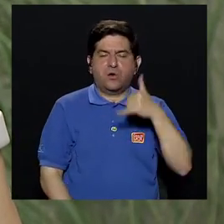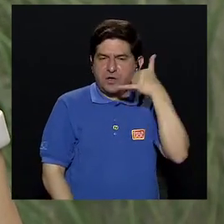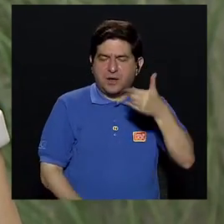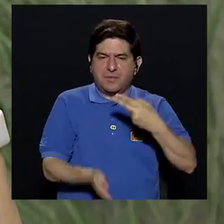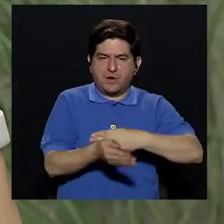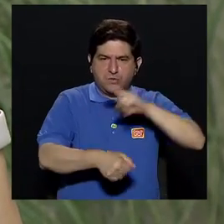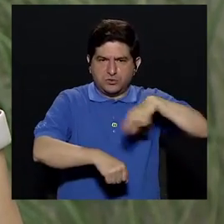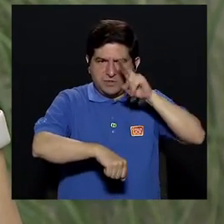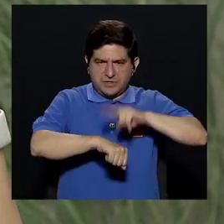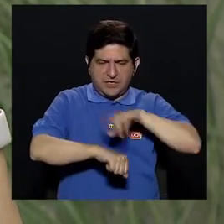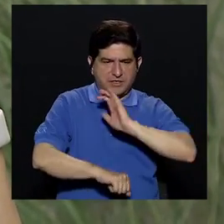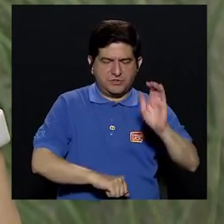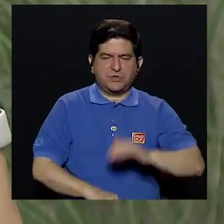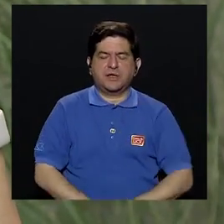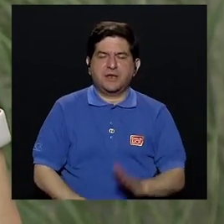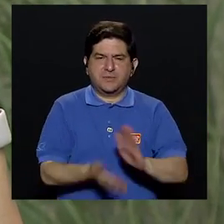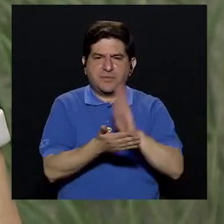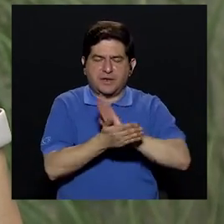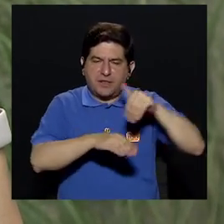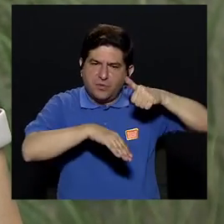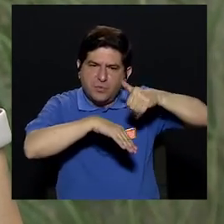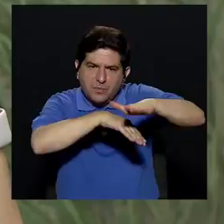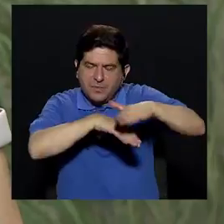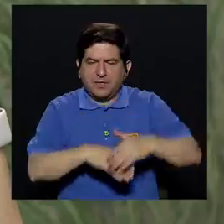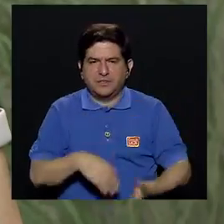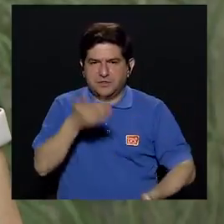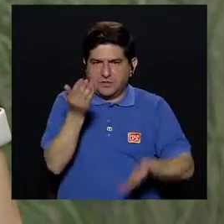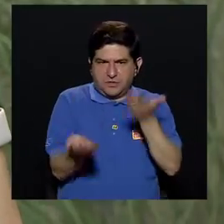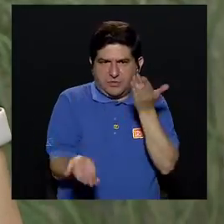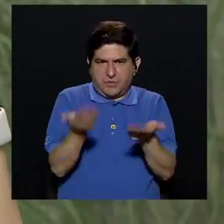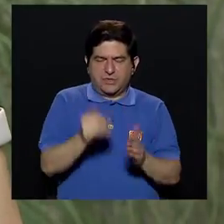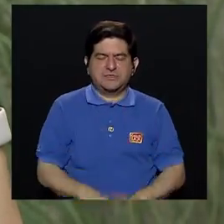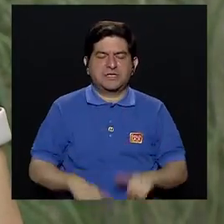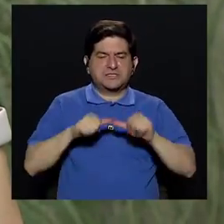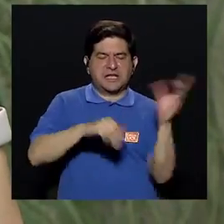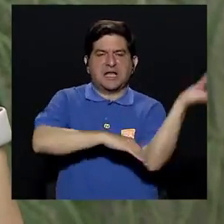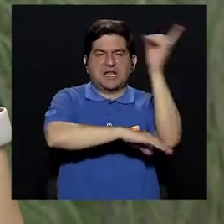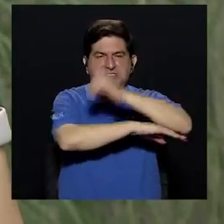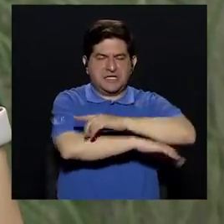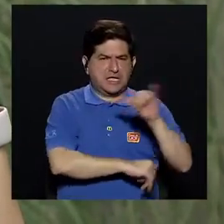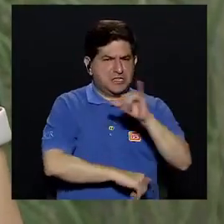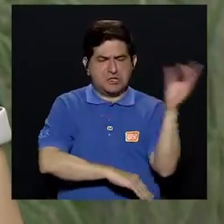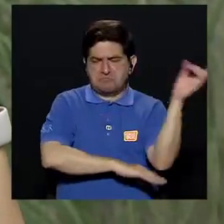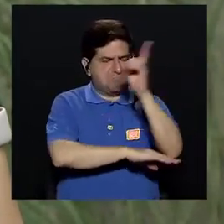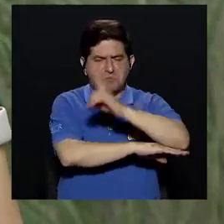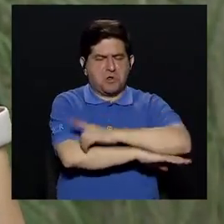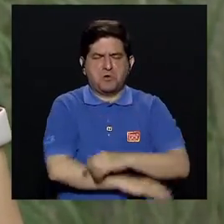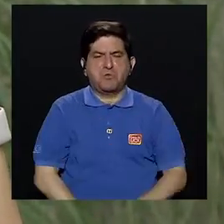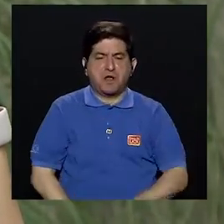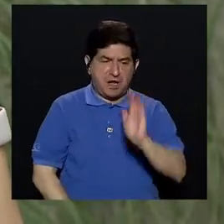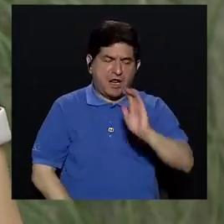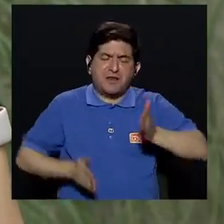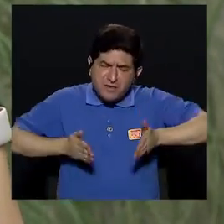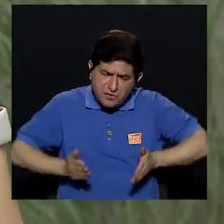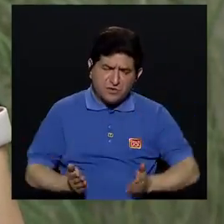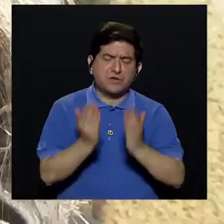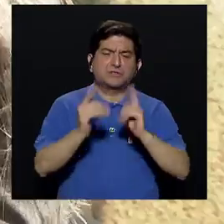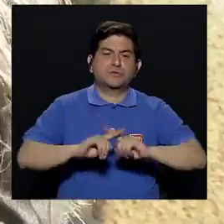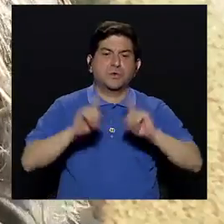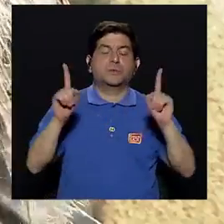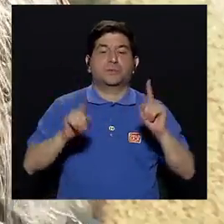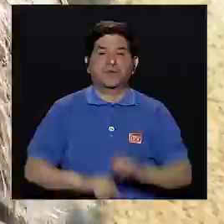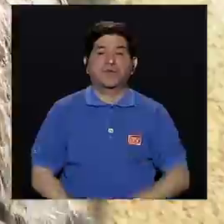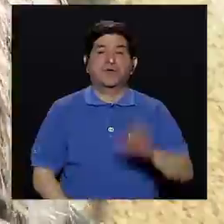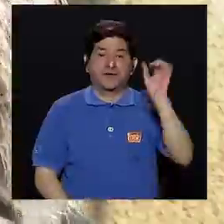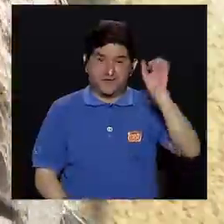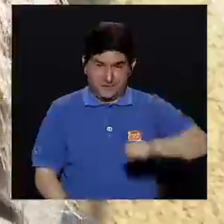de Niños para hacer la referencia. Pueden ser generalmente al día siguiente, no al mismo día, lo que el niño está naciendo. Pero sí